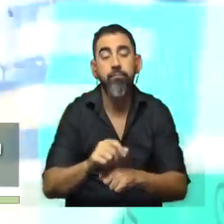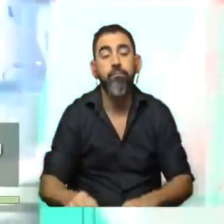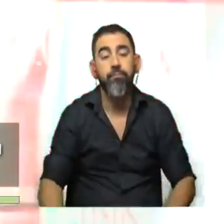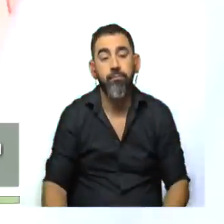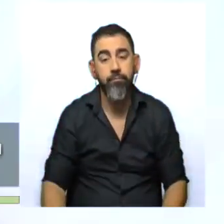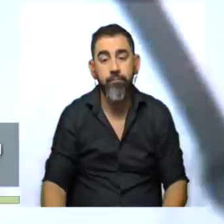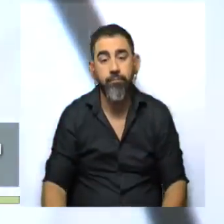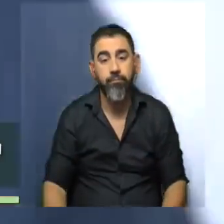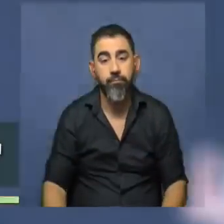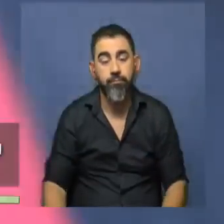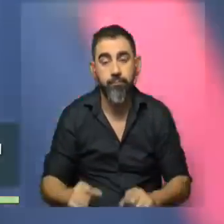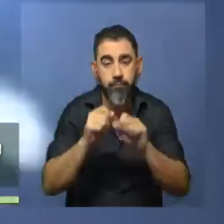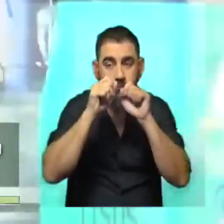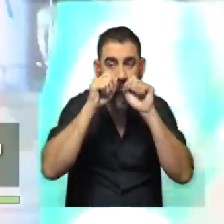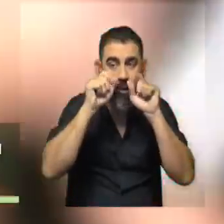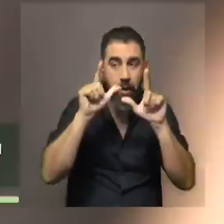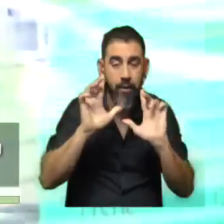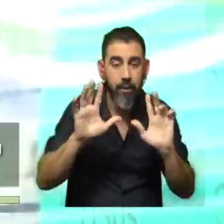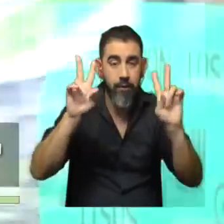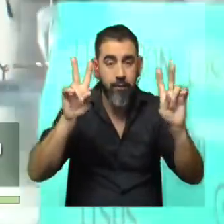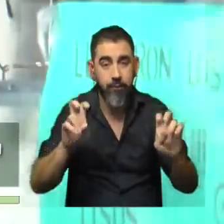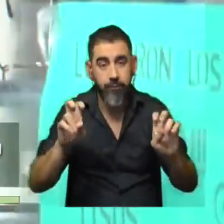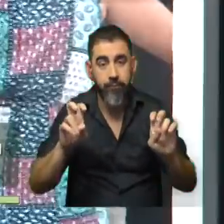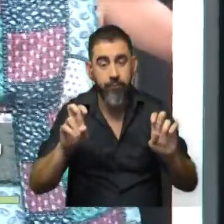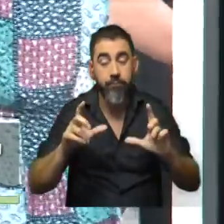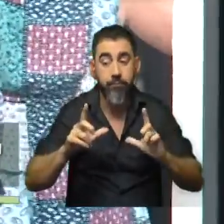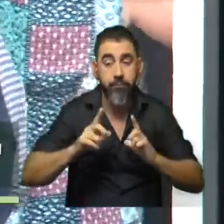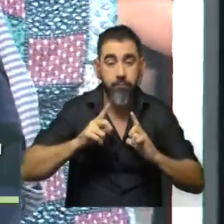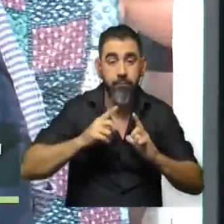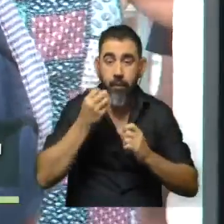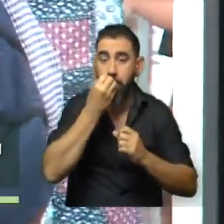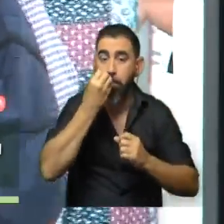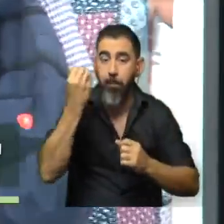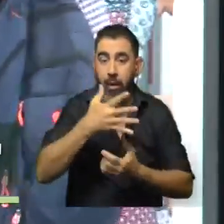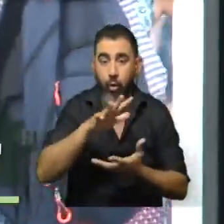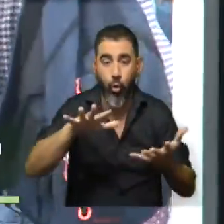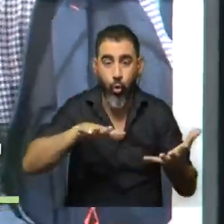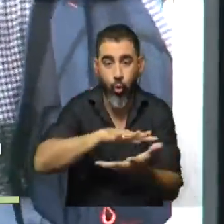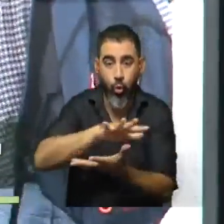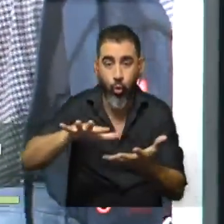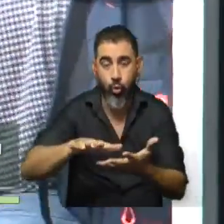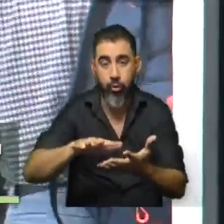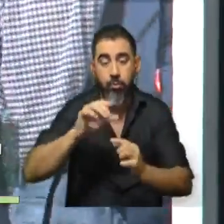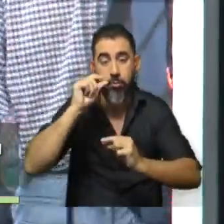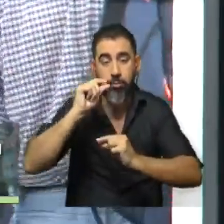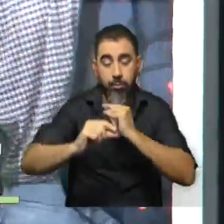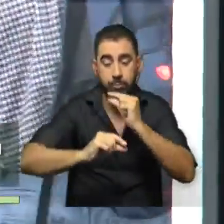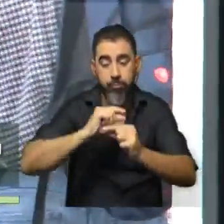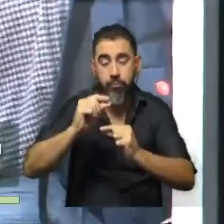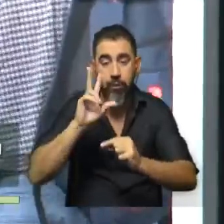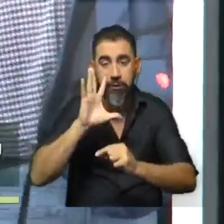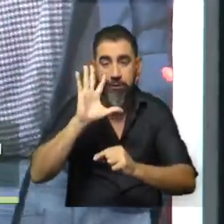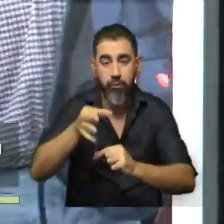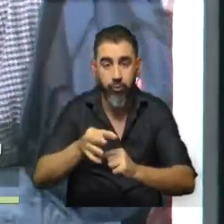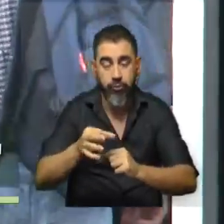eh, alerta y, este, y pendientes de mejoras que en la zona y que da poco, este, se van viendo,